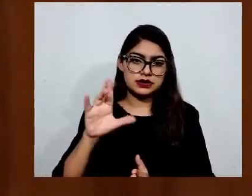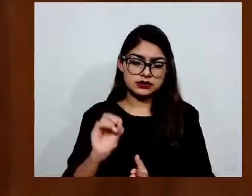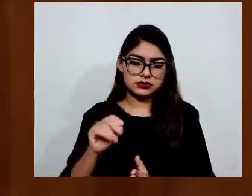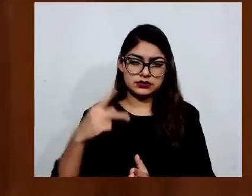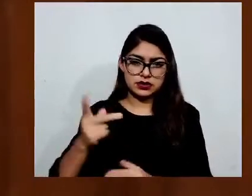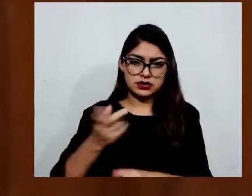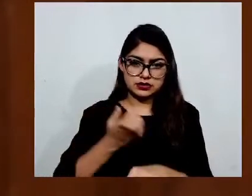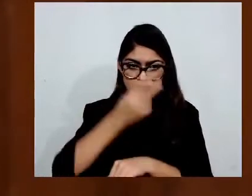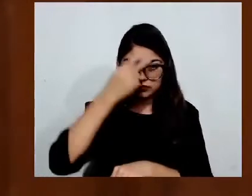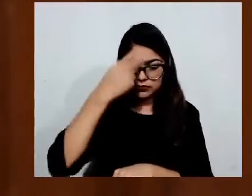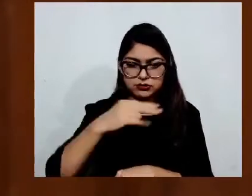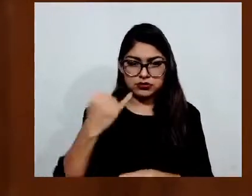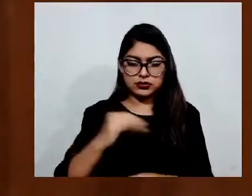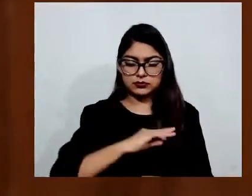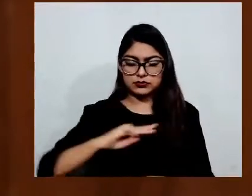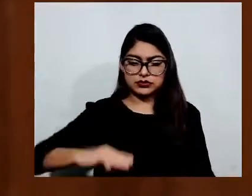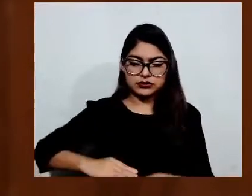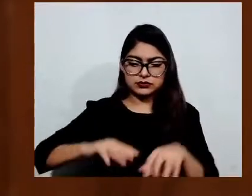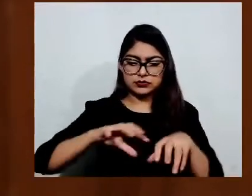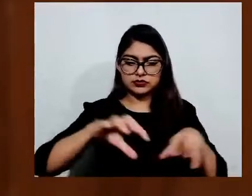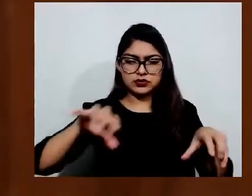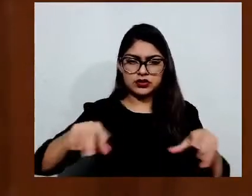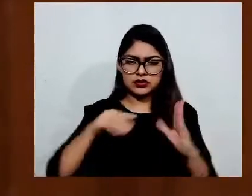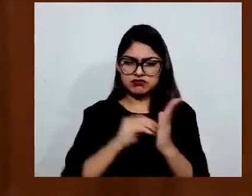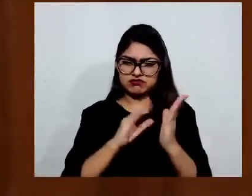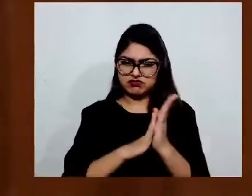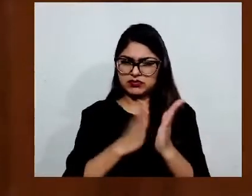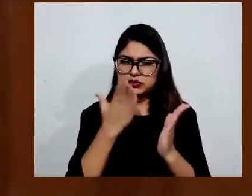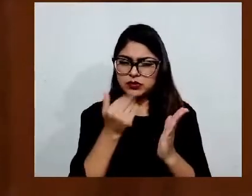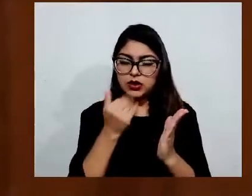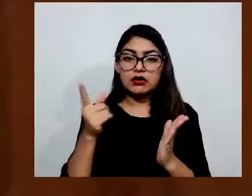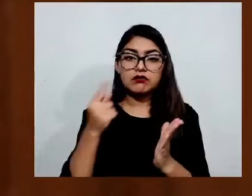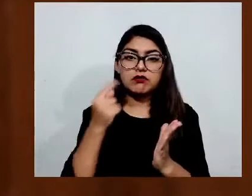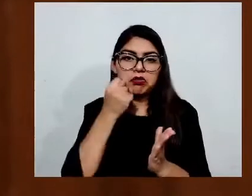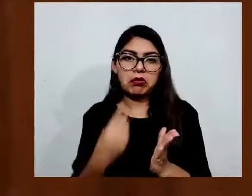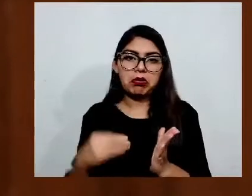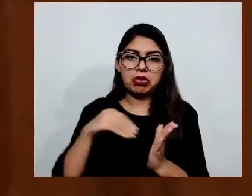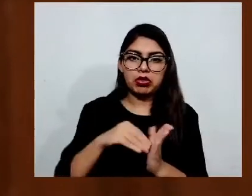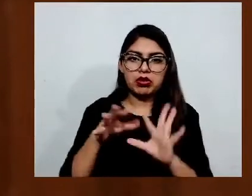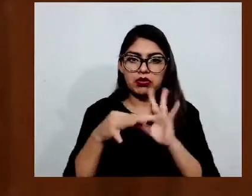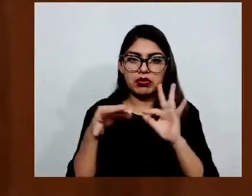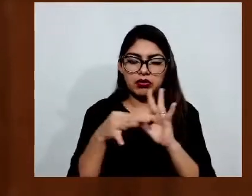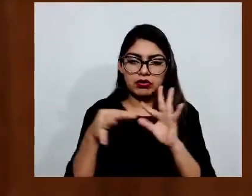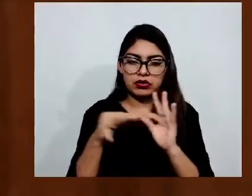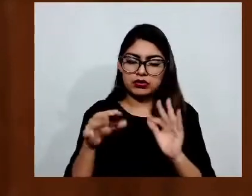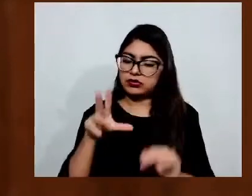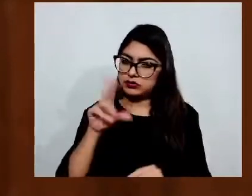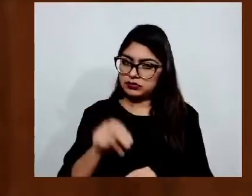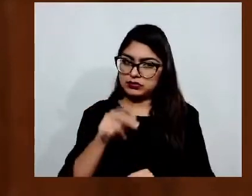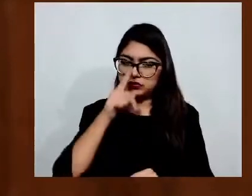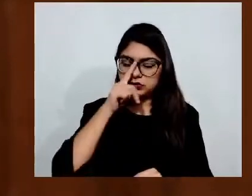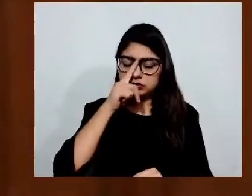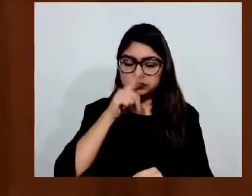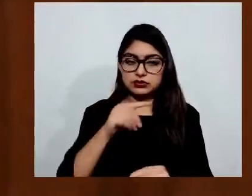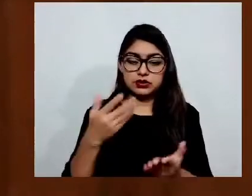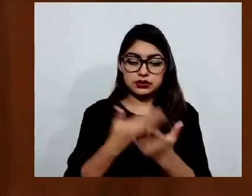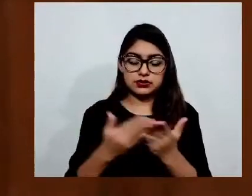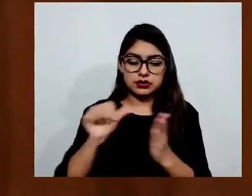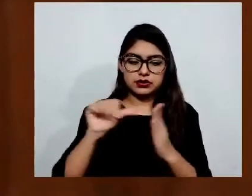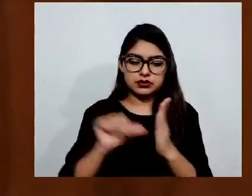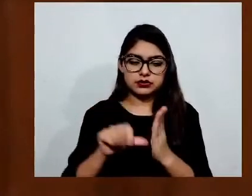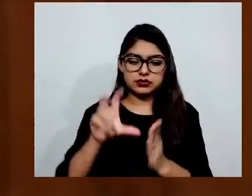de motivos. Considerando que de conformidad con lo prescrito en los artículos 31, fracción cuarta de la